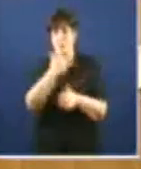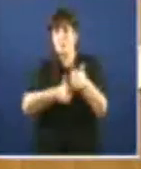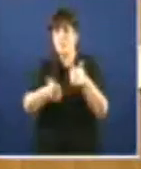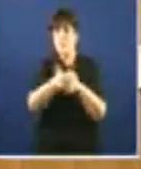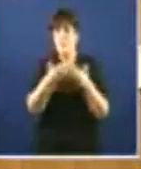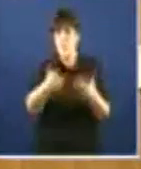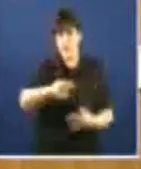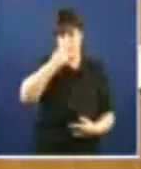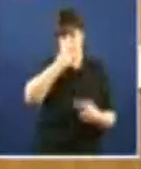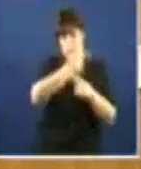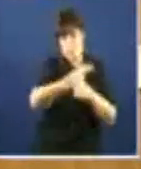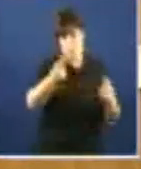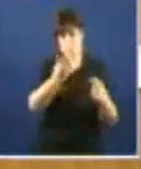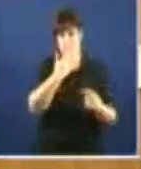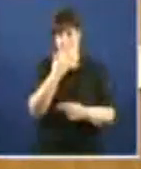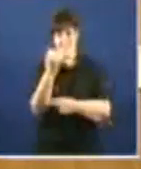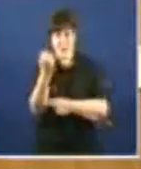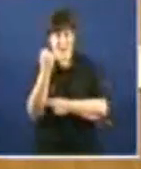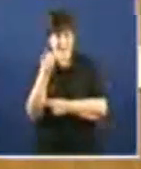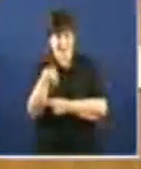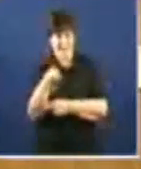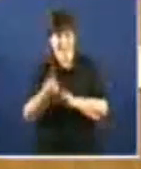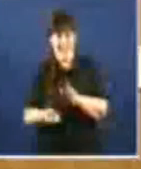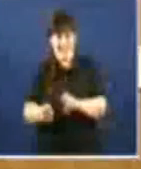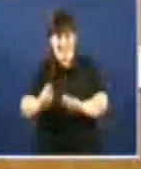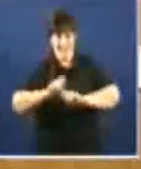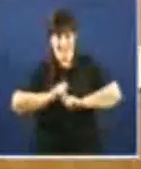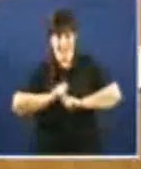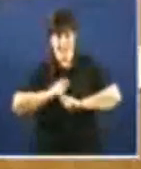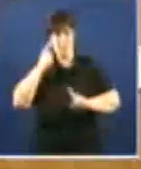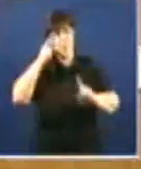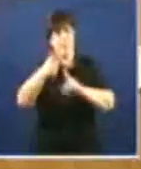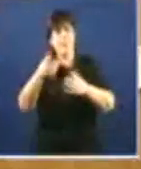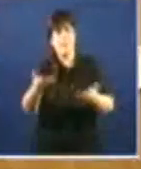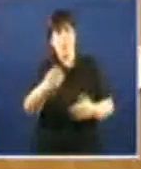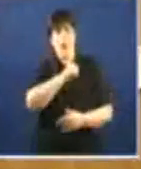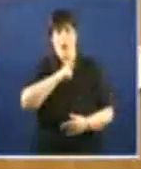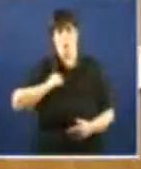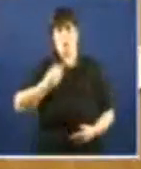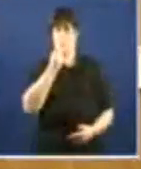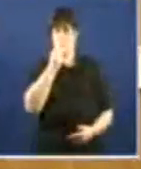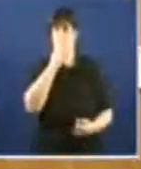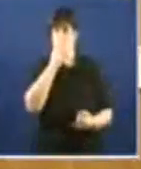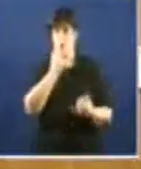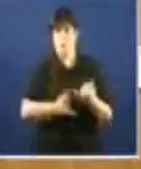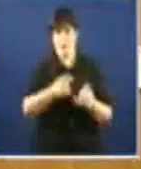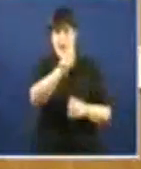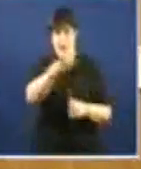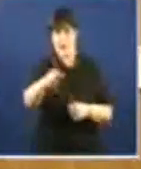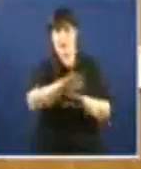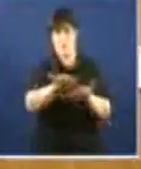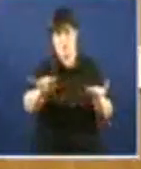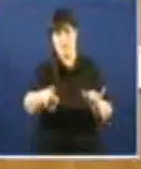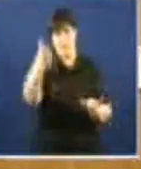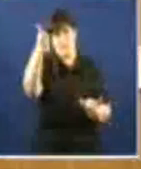electricidade producida na planta para autoconsumo, posto que será máis rentable para os galegos. Tamén